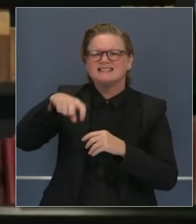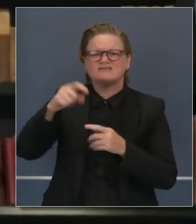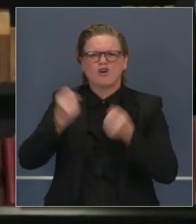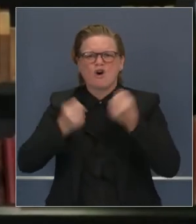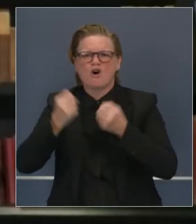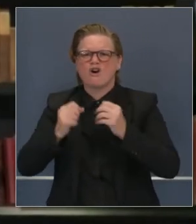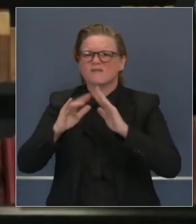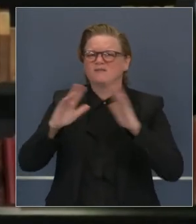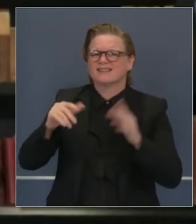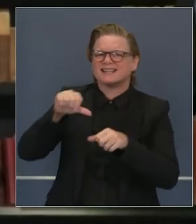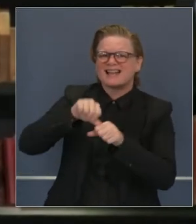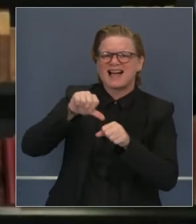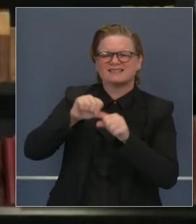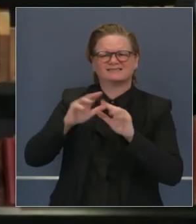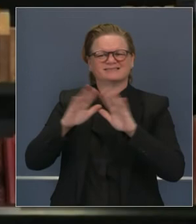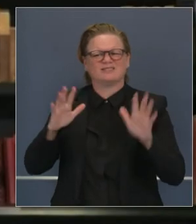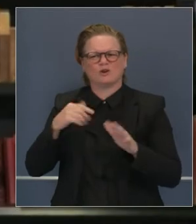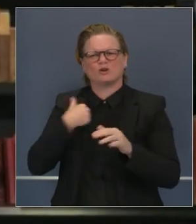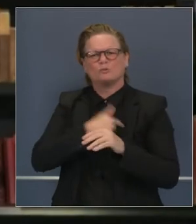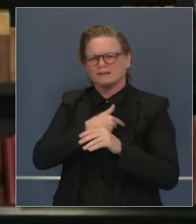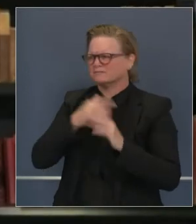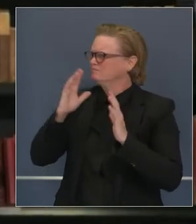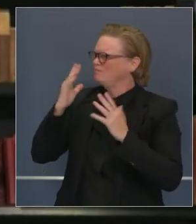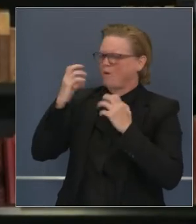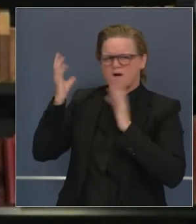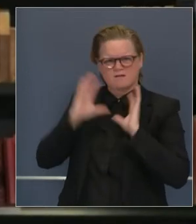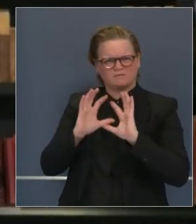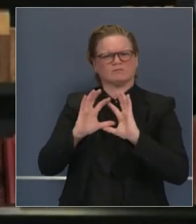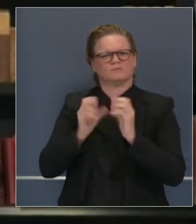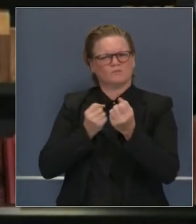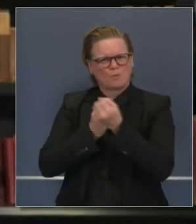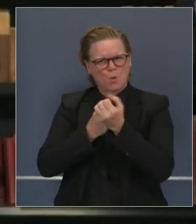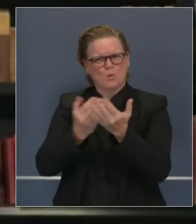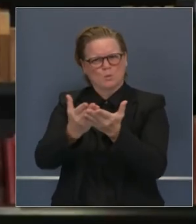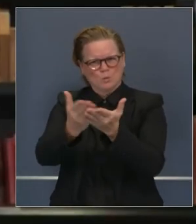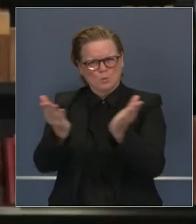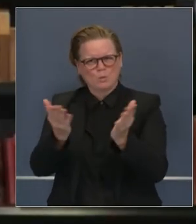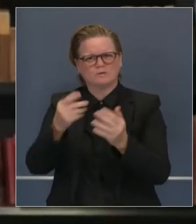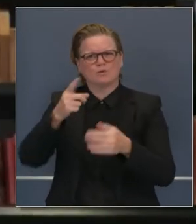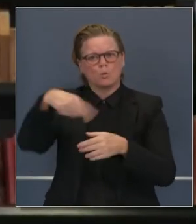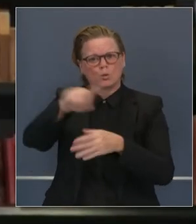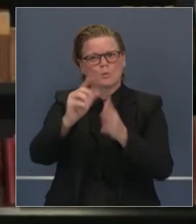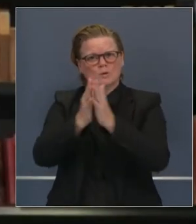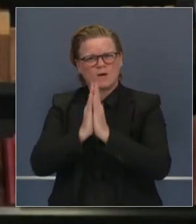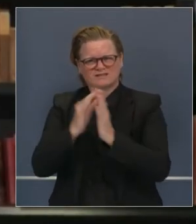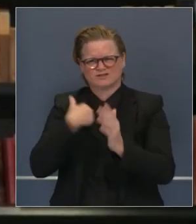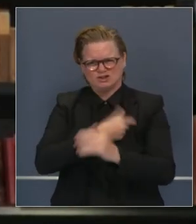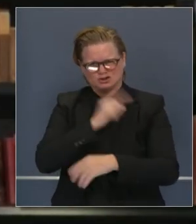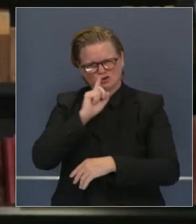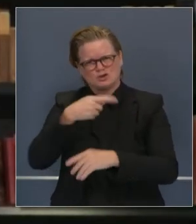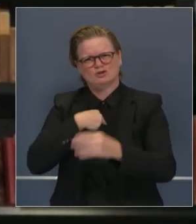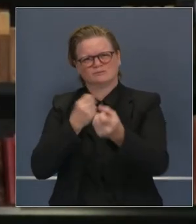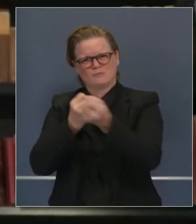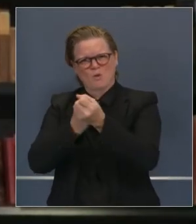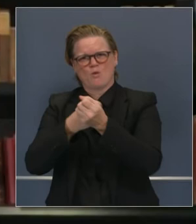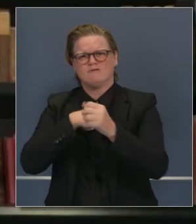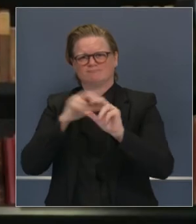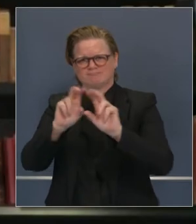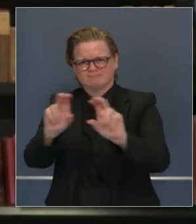ejecutiva hecha con la concordancia de la ejecutiva de la legislatura de California. Todo parte de las estrategias y esfuerzos para